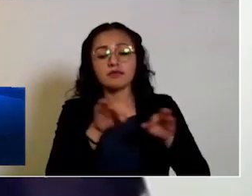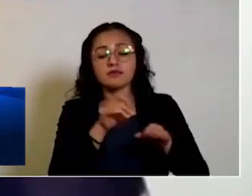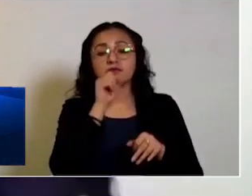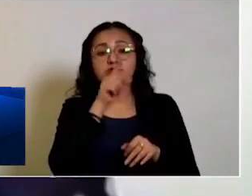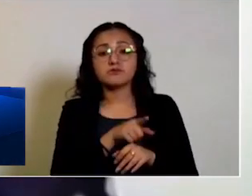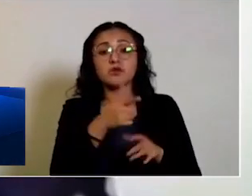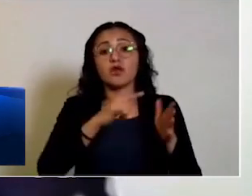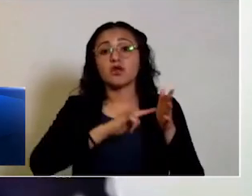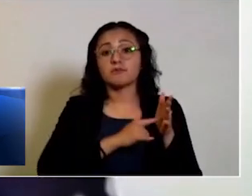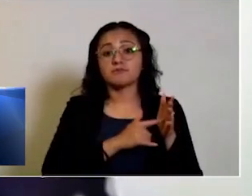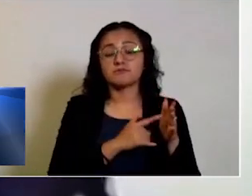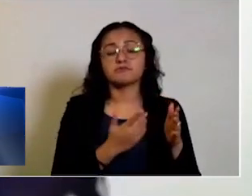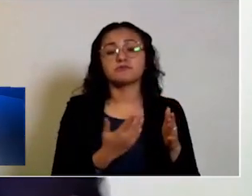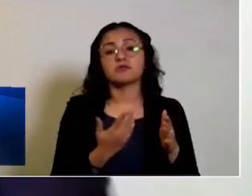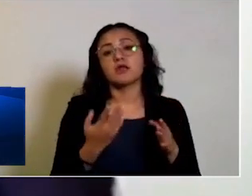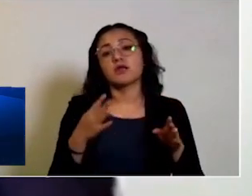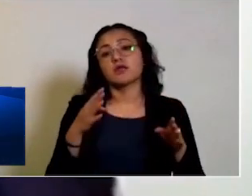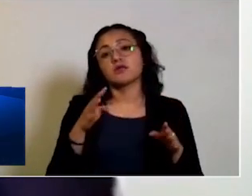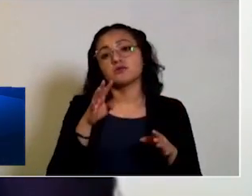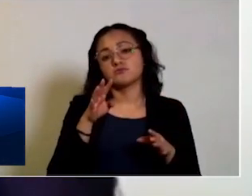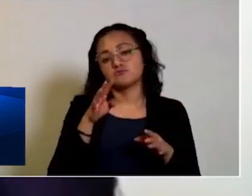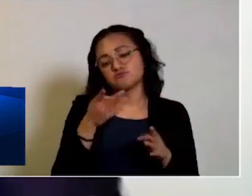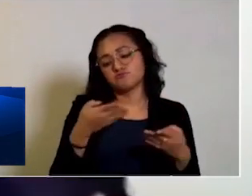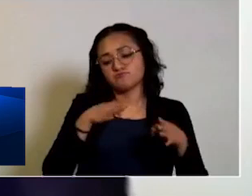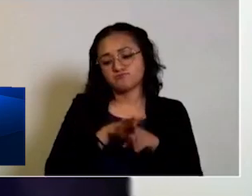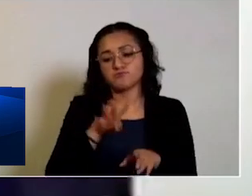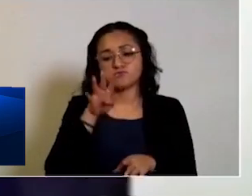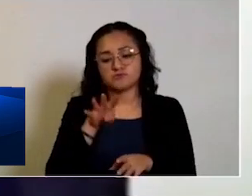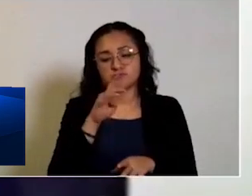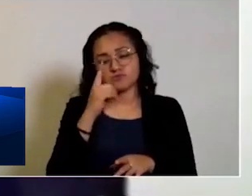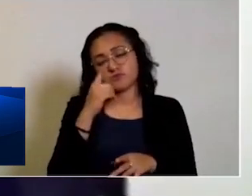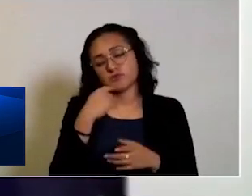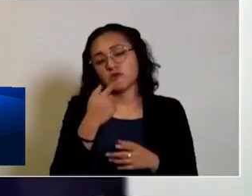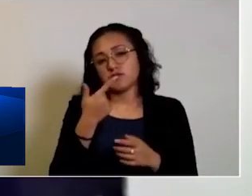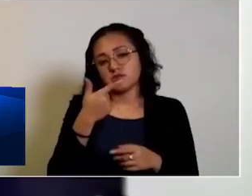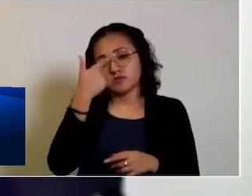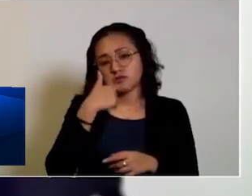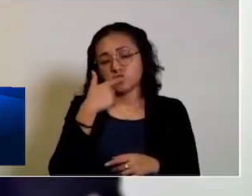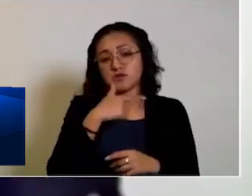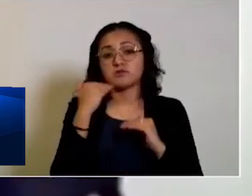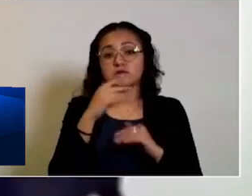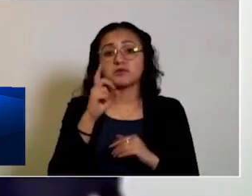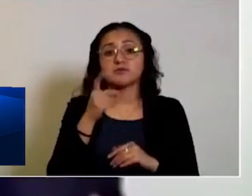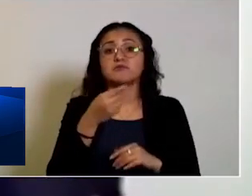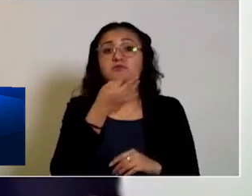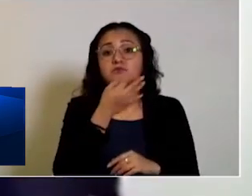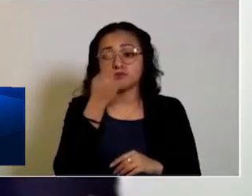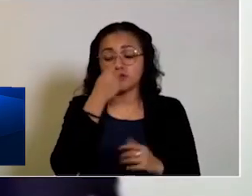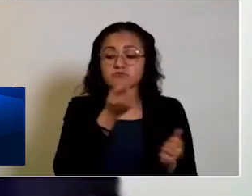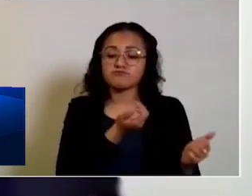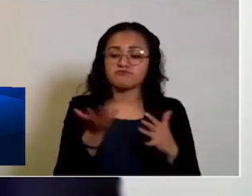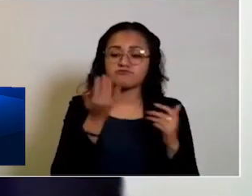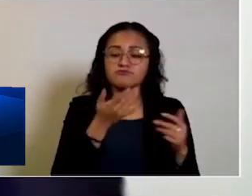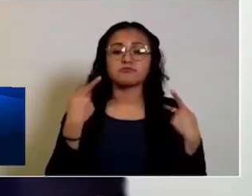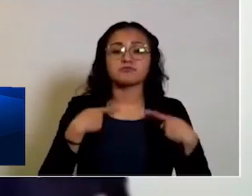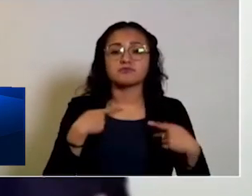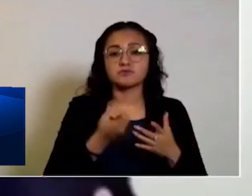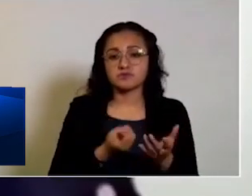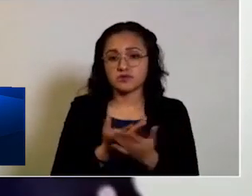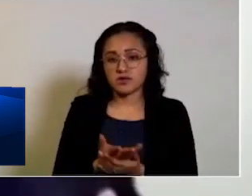con un horario de cierre a las 19 horas, con un margen de tolerancia de 30 minutos para la salida de comensales.